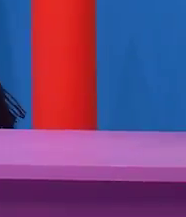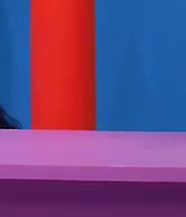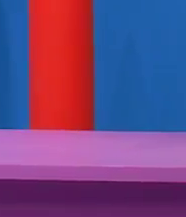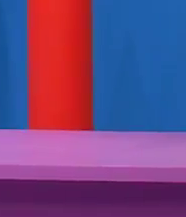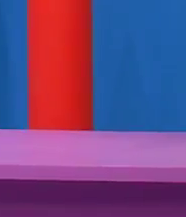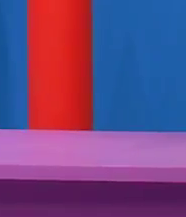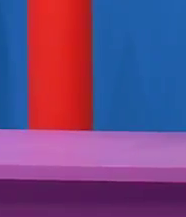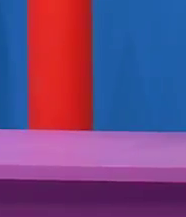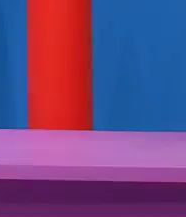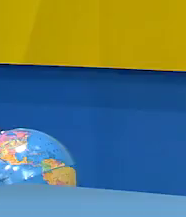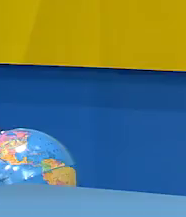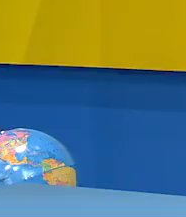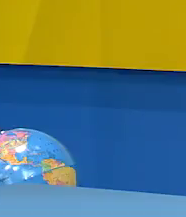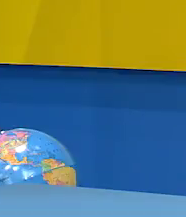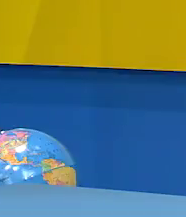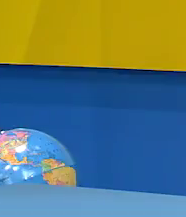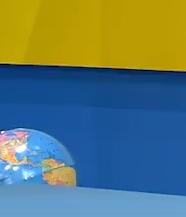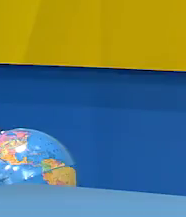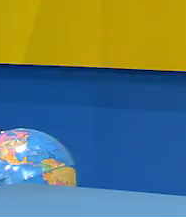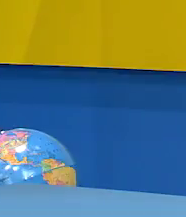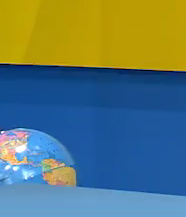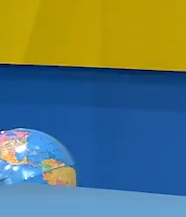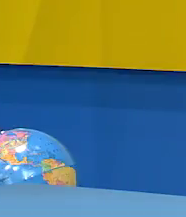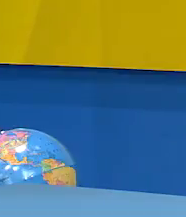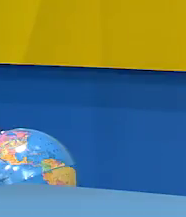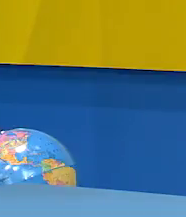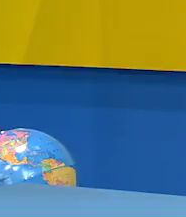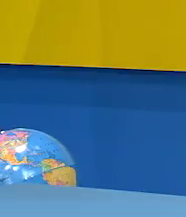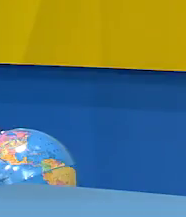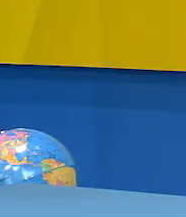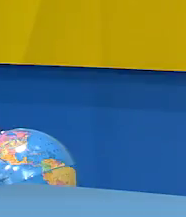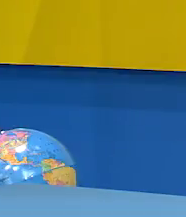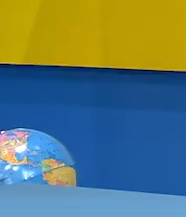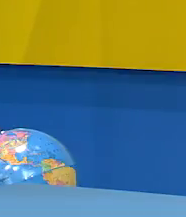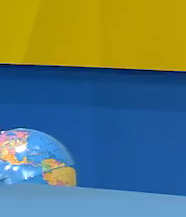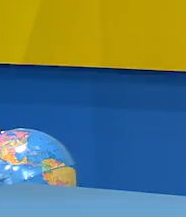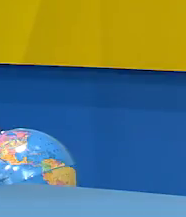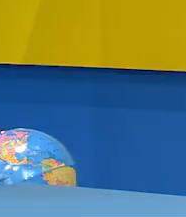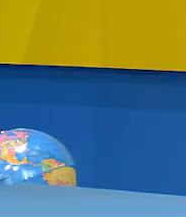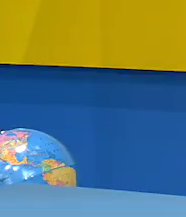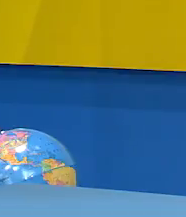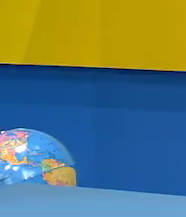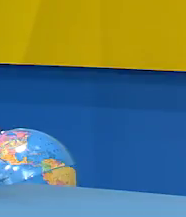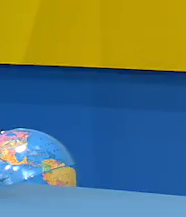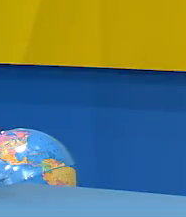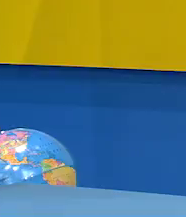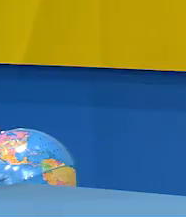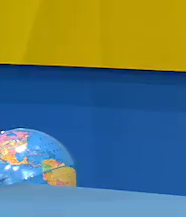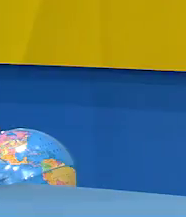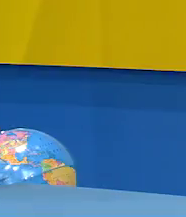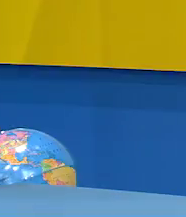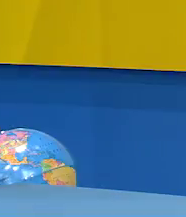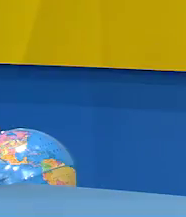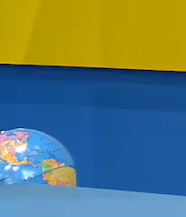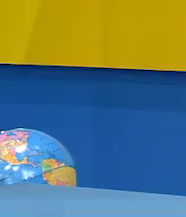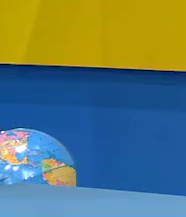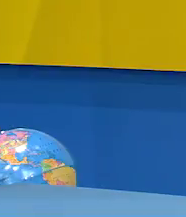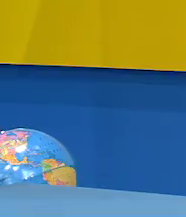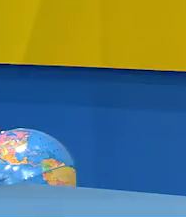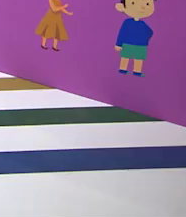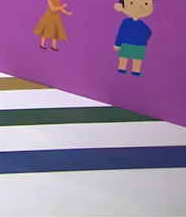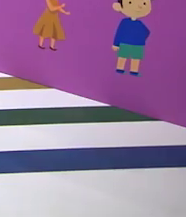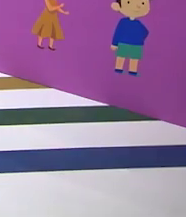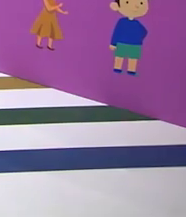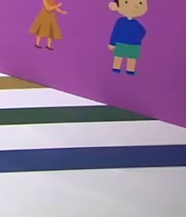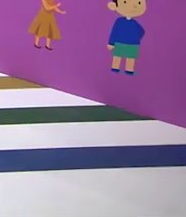Derecho a la escuela, a la educación. Derecho a la salud,